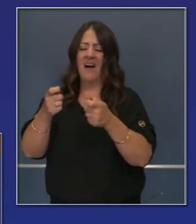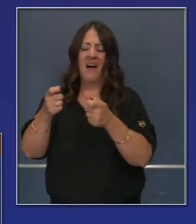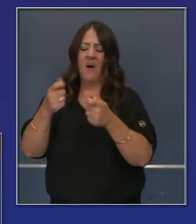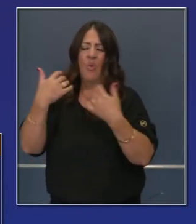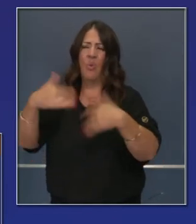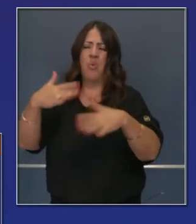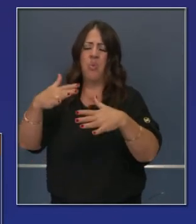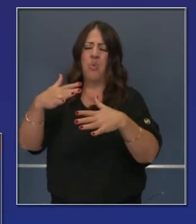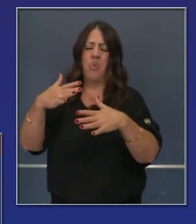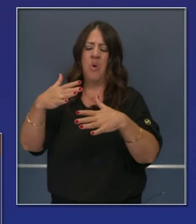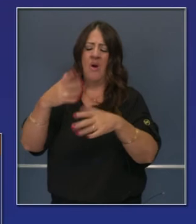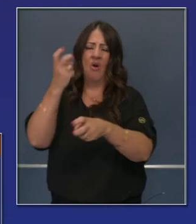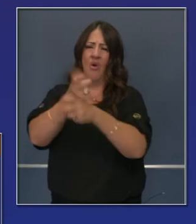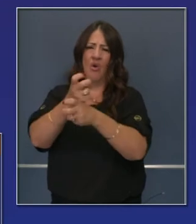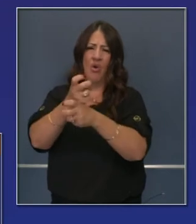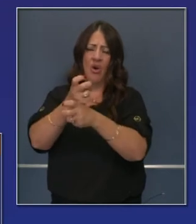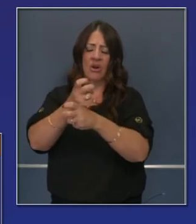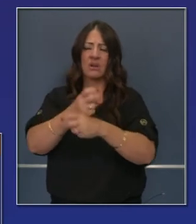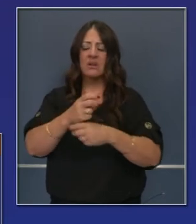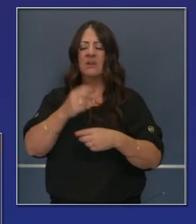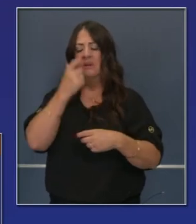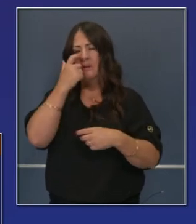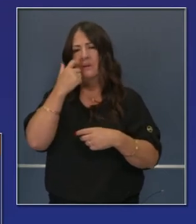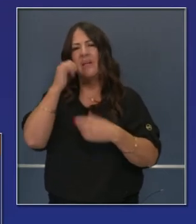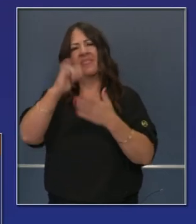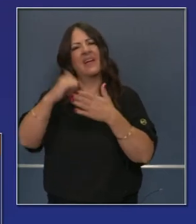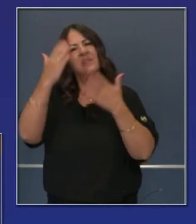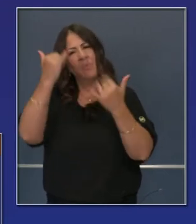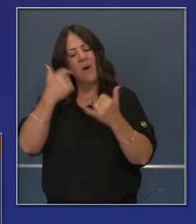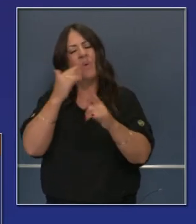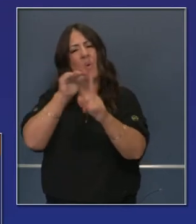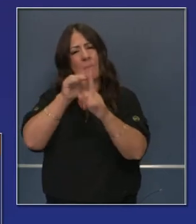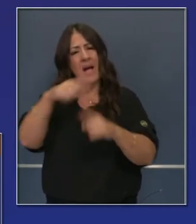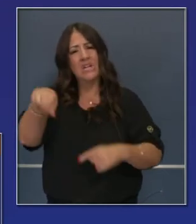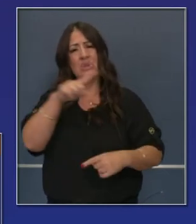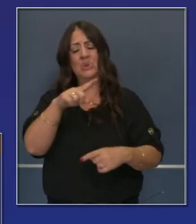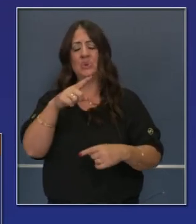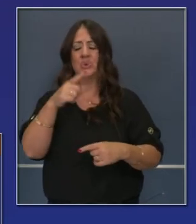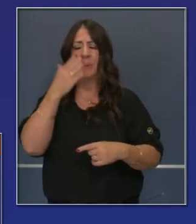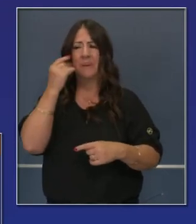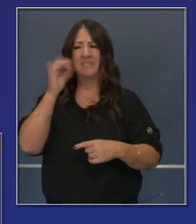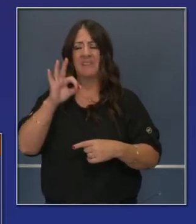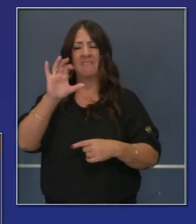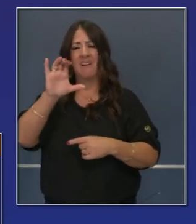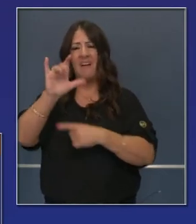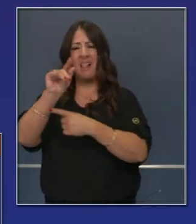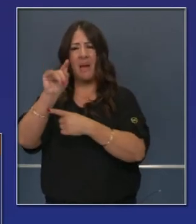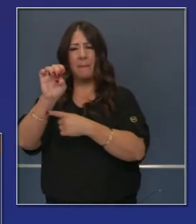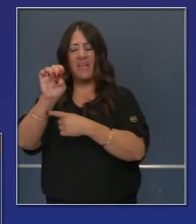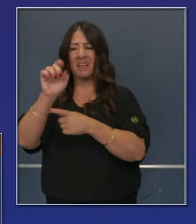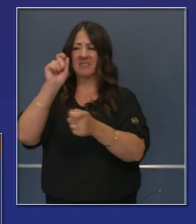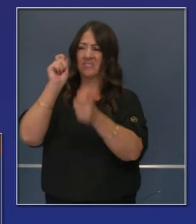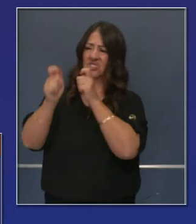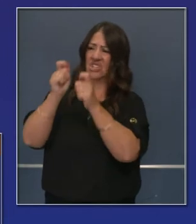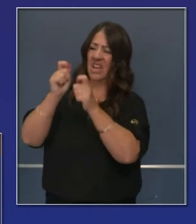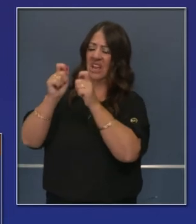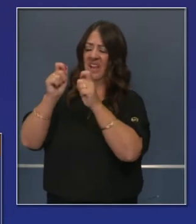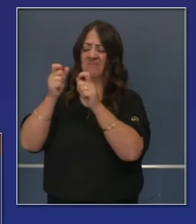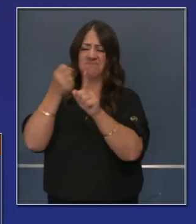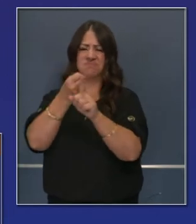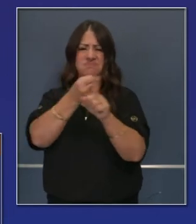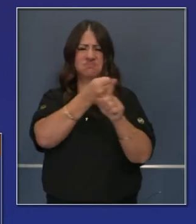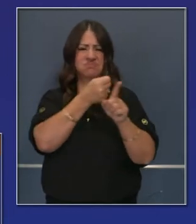nos ha proporcionado. Una vez más, ella se une a la conversación del clima. Les recuerdo lo que se ha dicho por muchos